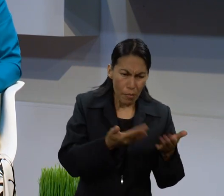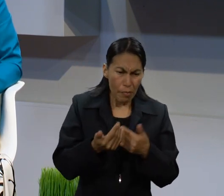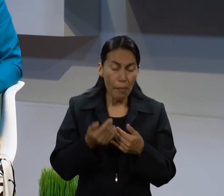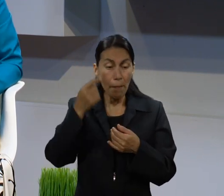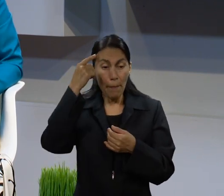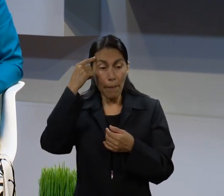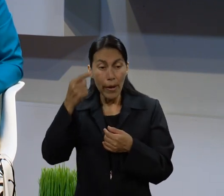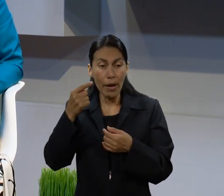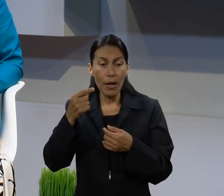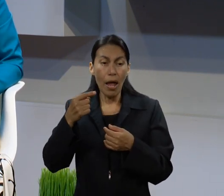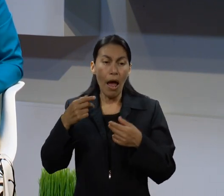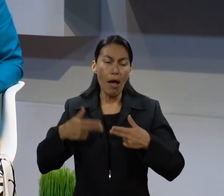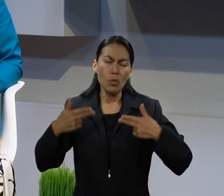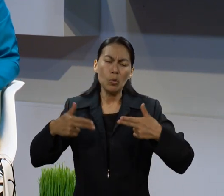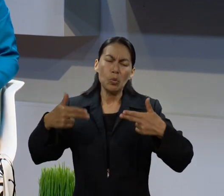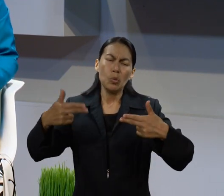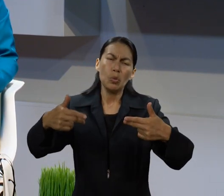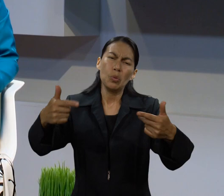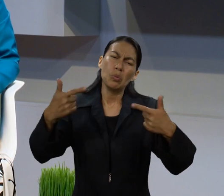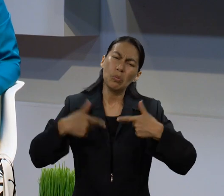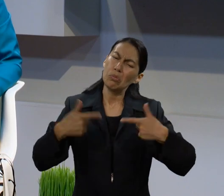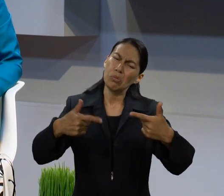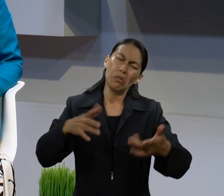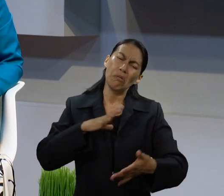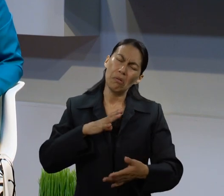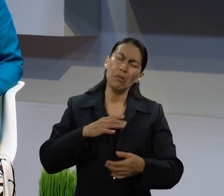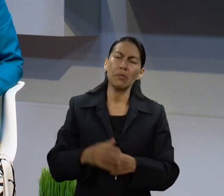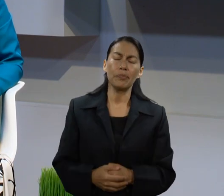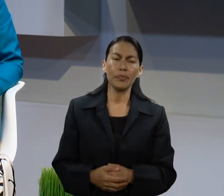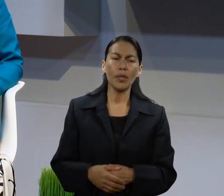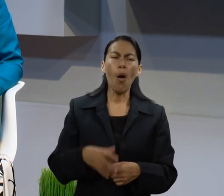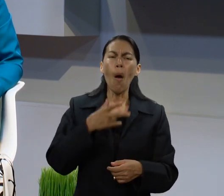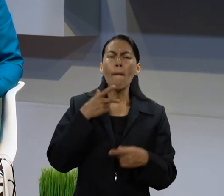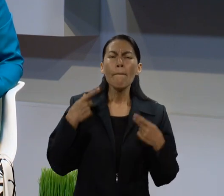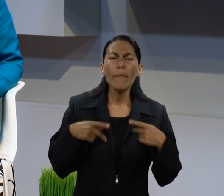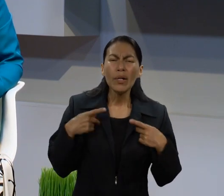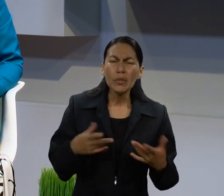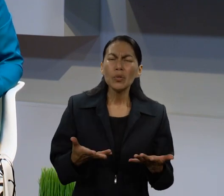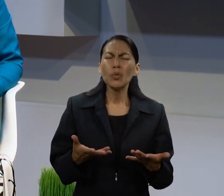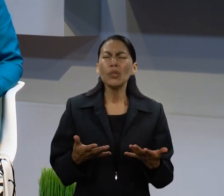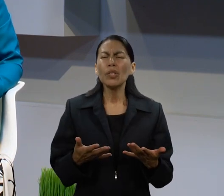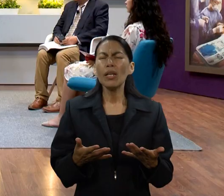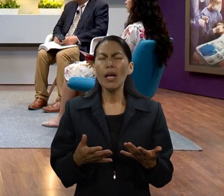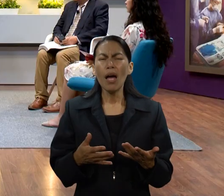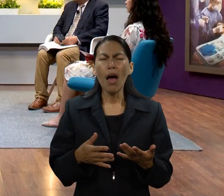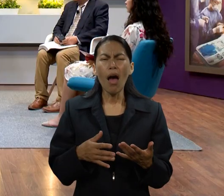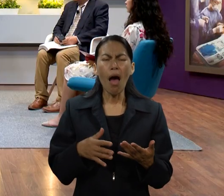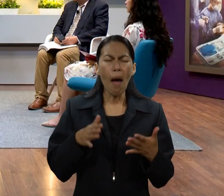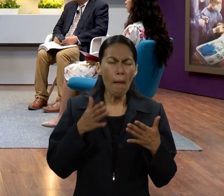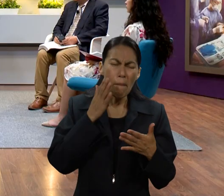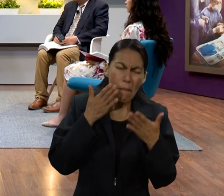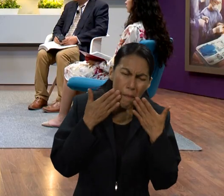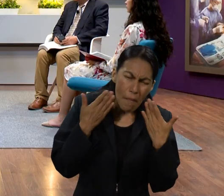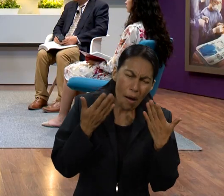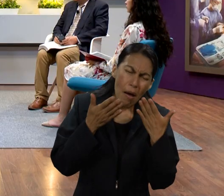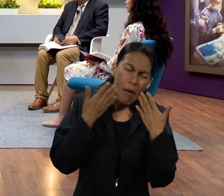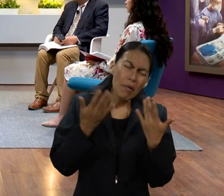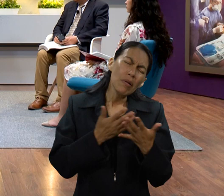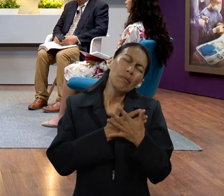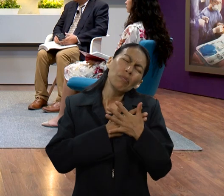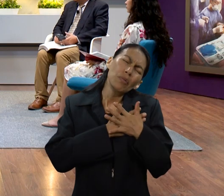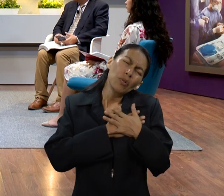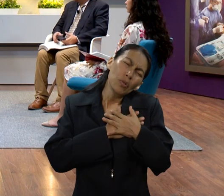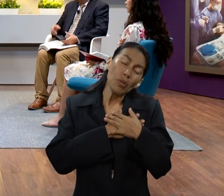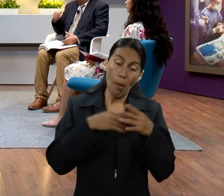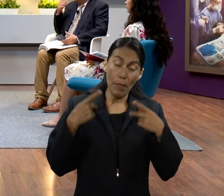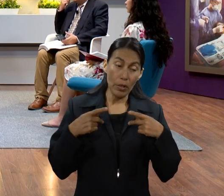la ley de Dios, nos habla de un hombre con muchas cualidades, un hombre muy compasivo, porque todo aquel